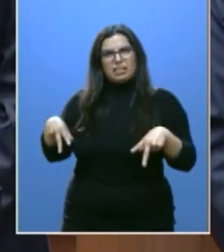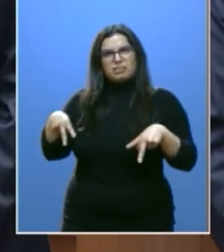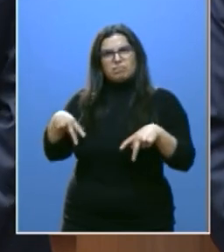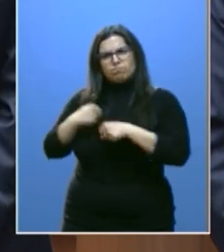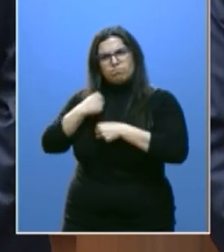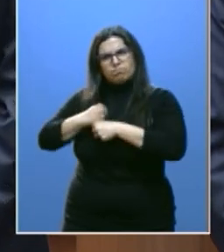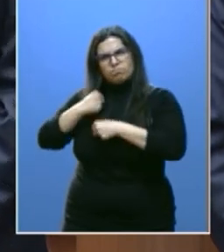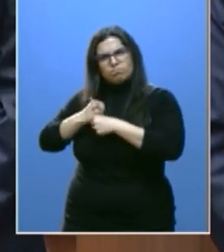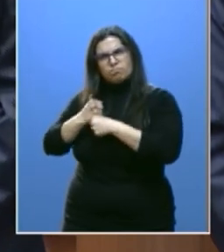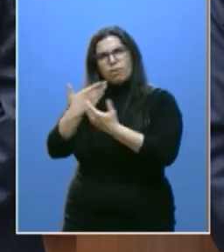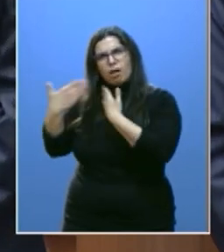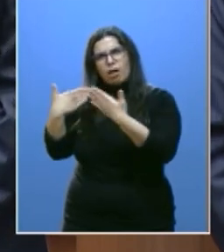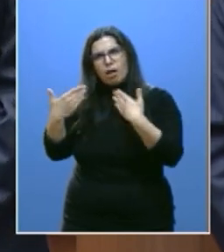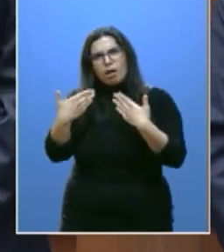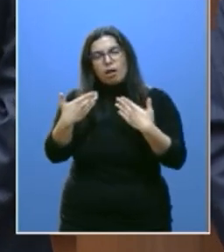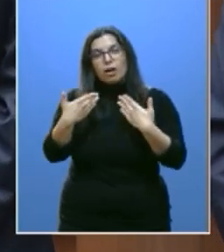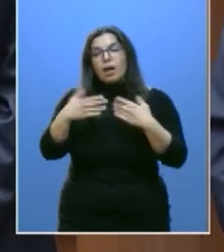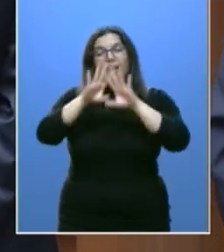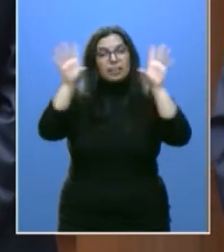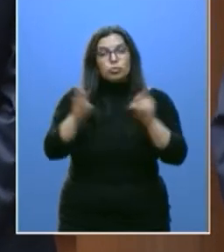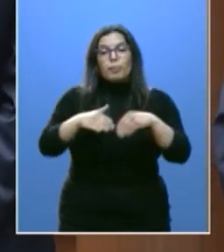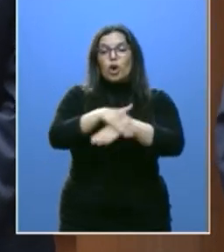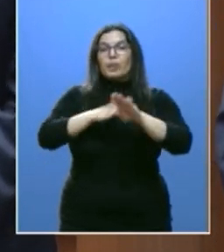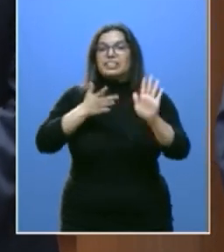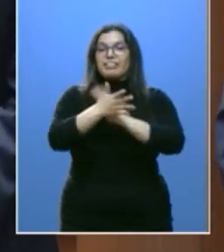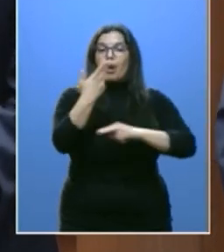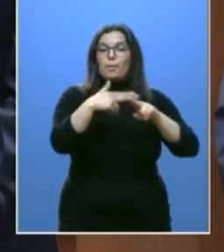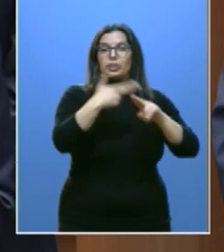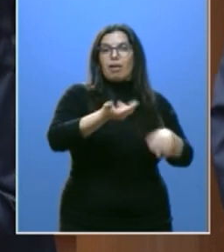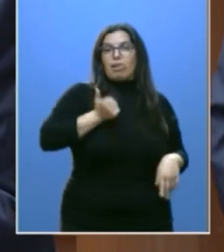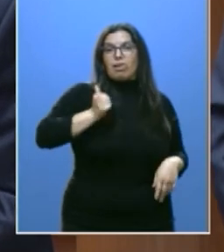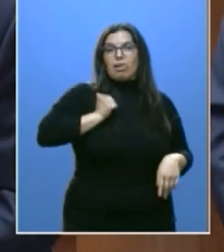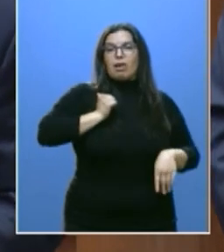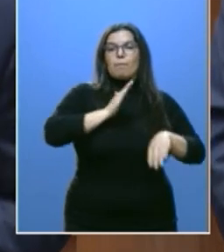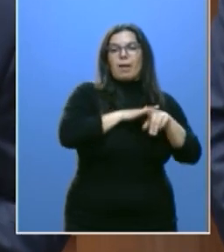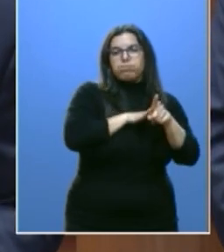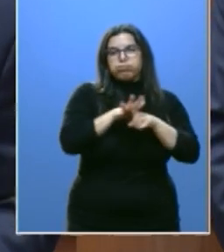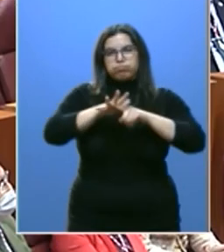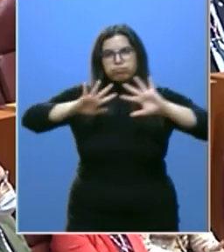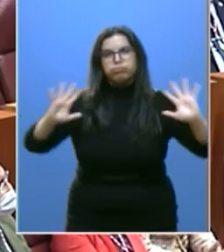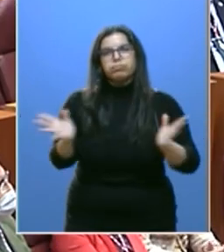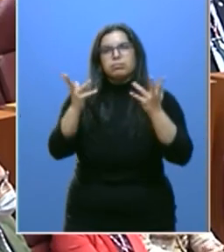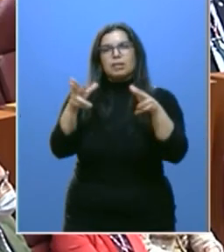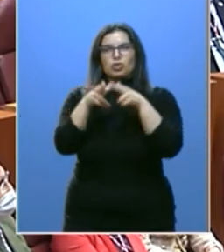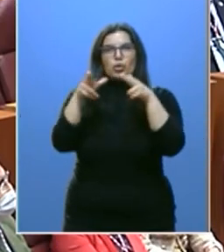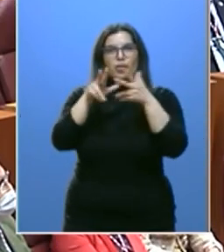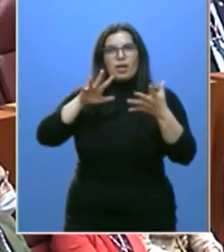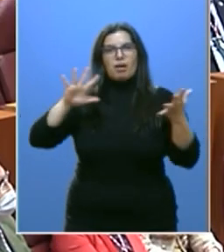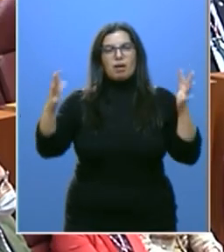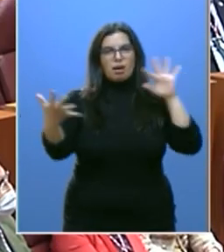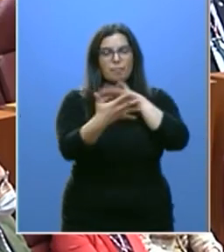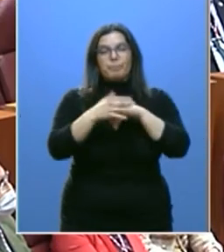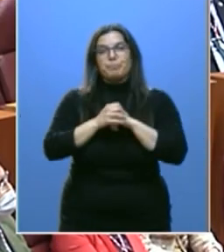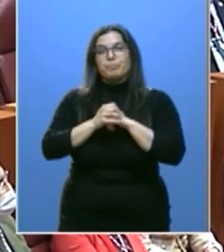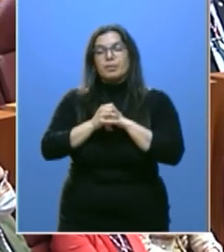Que, en suma, gobernar es utilizar la política como palanca del cambio social, para abrir, en